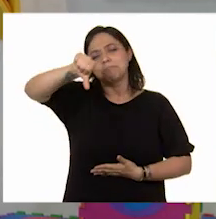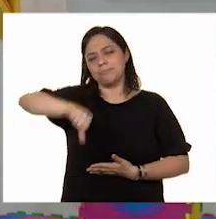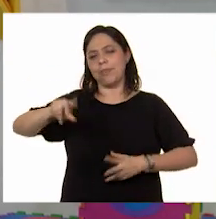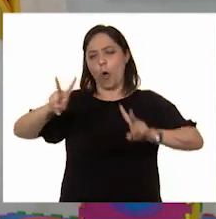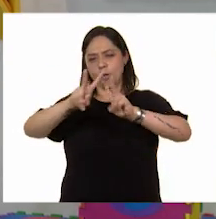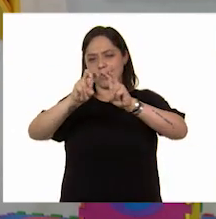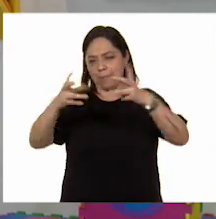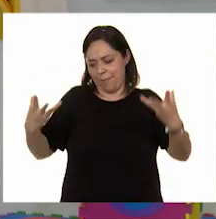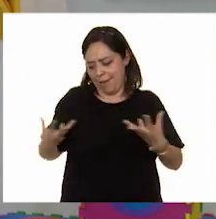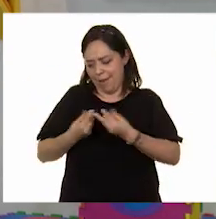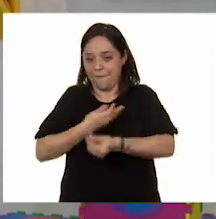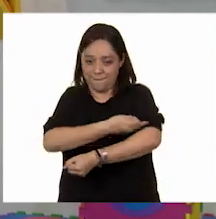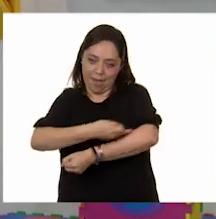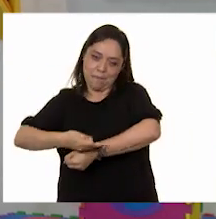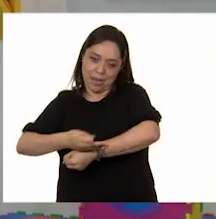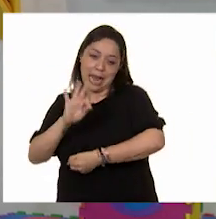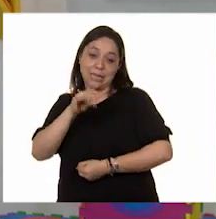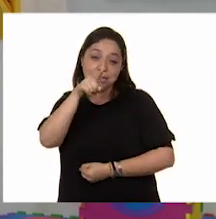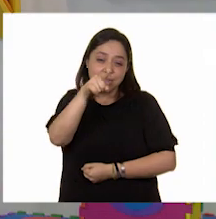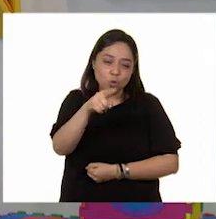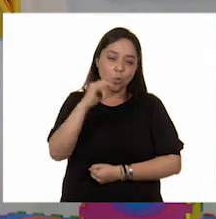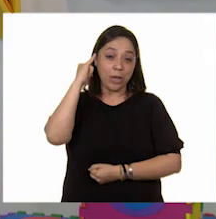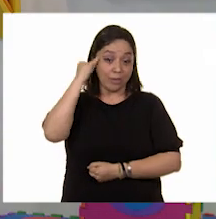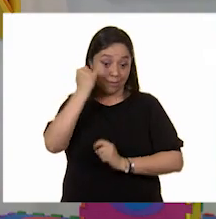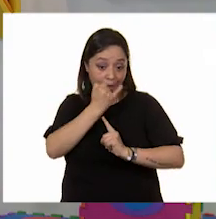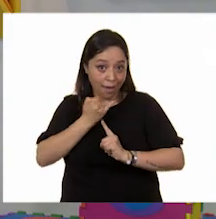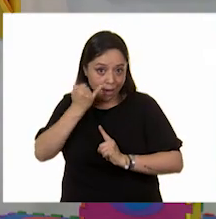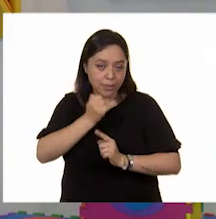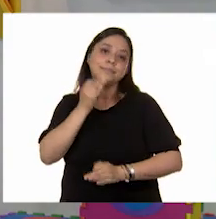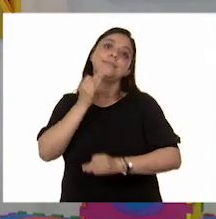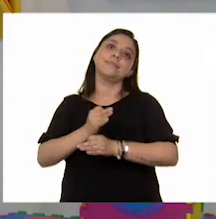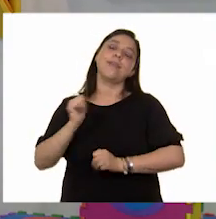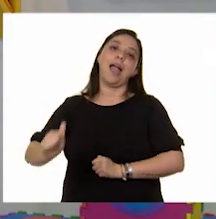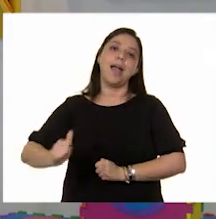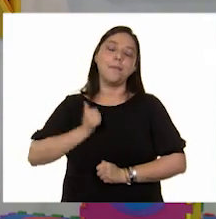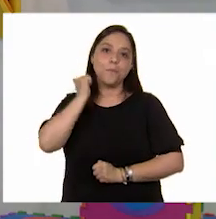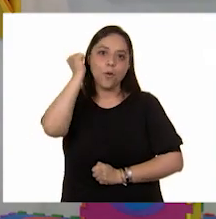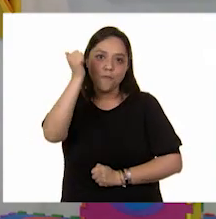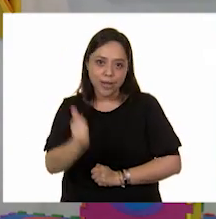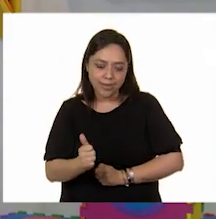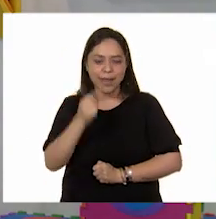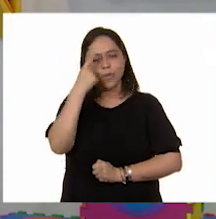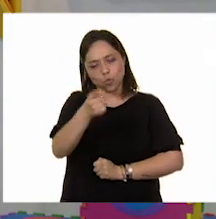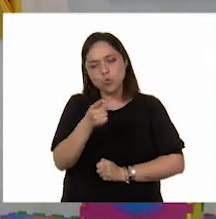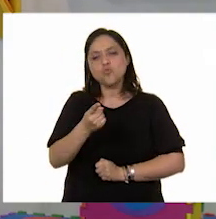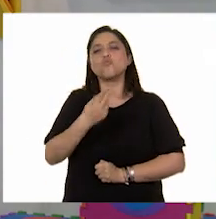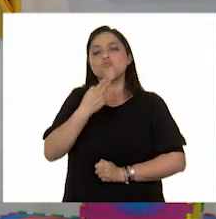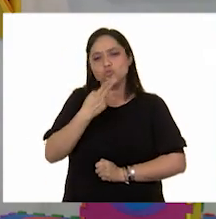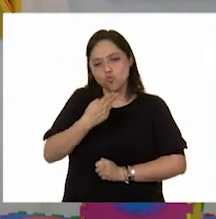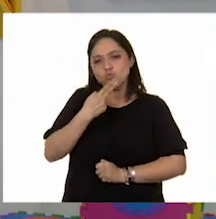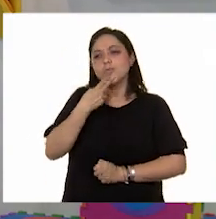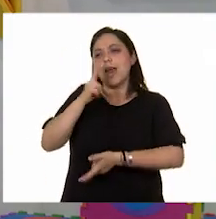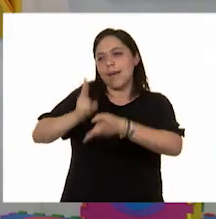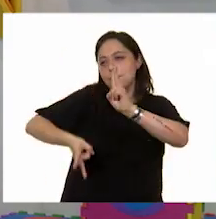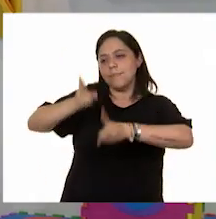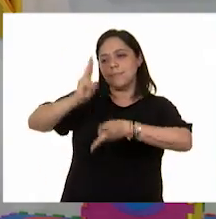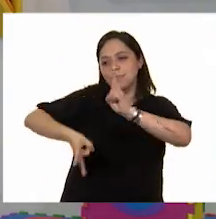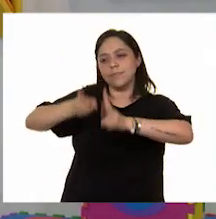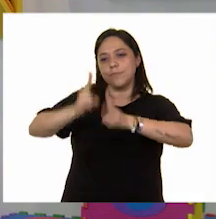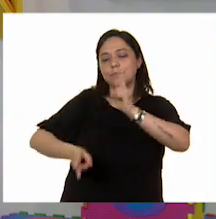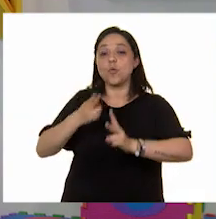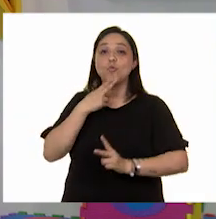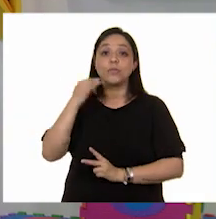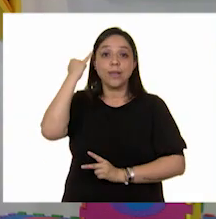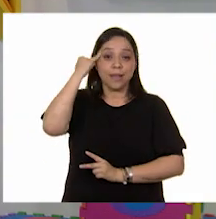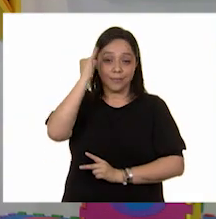familia. Si tienes la fortuna de hablar una lengua indígena, aprovecha también este momento para practicarla y platica con tu familia en tu lengua